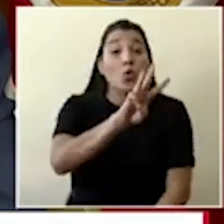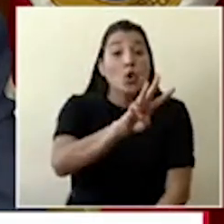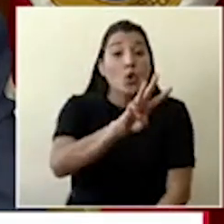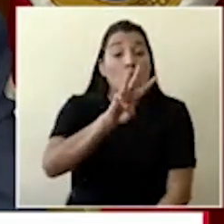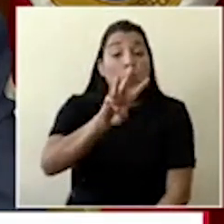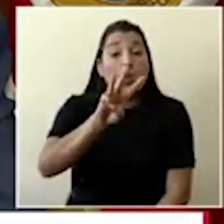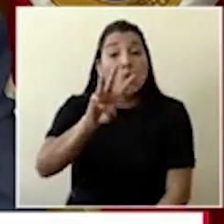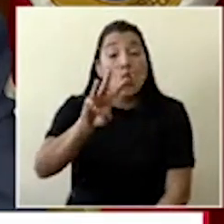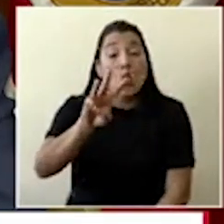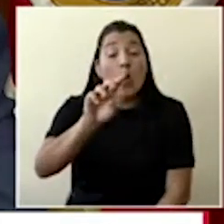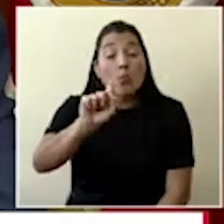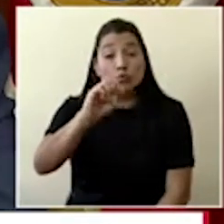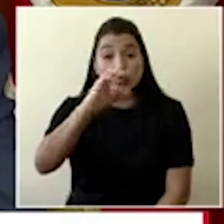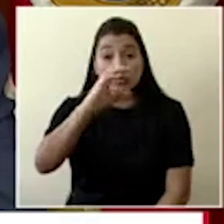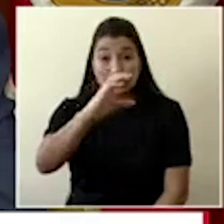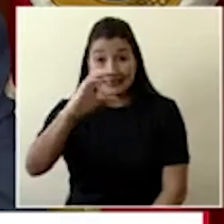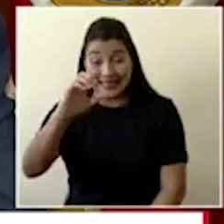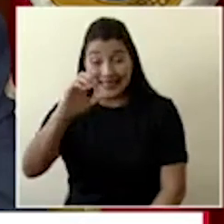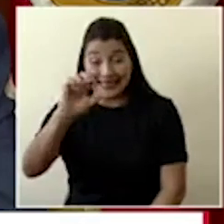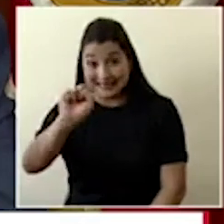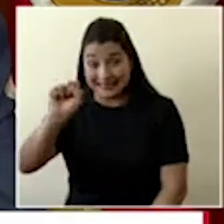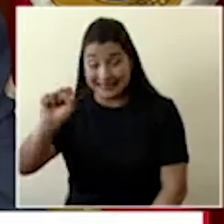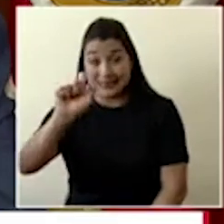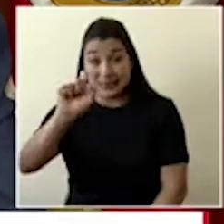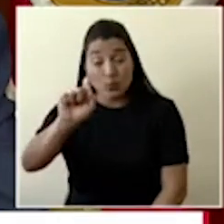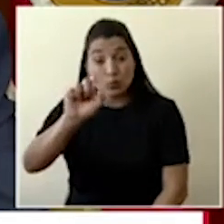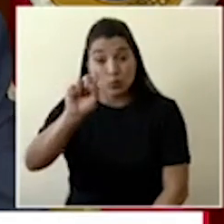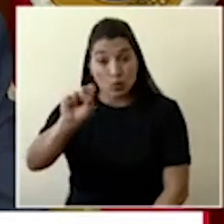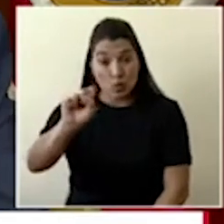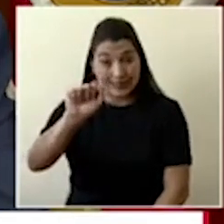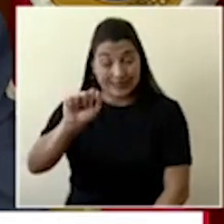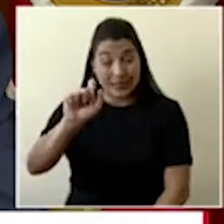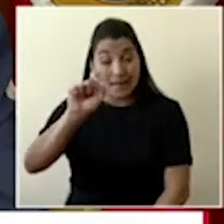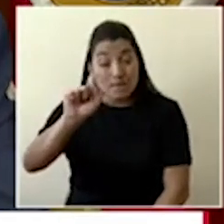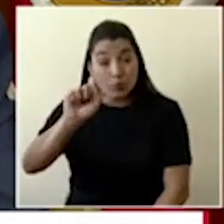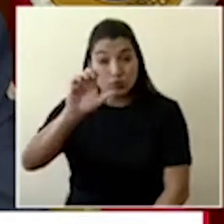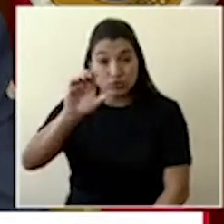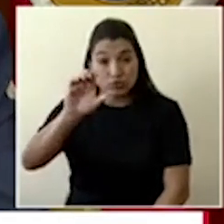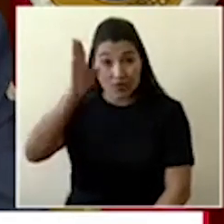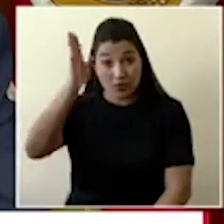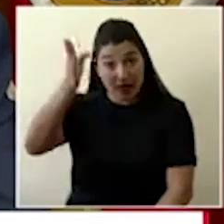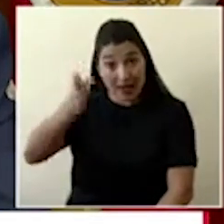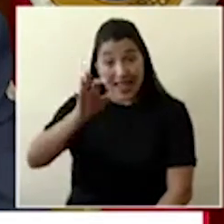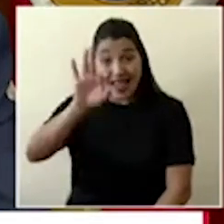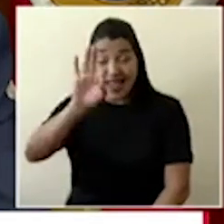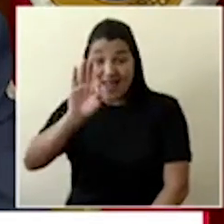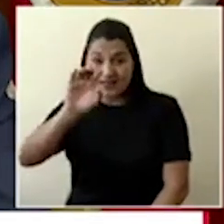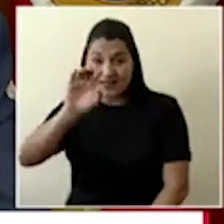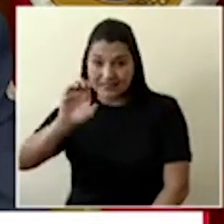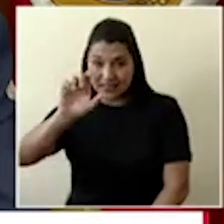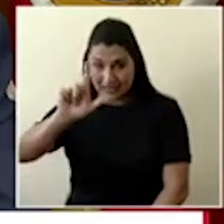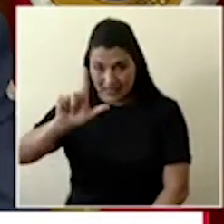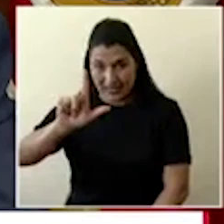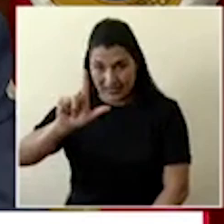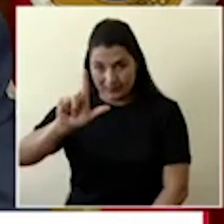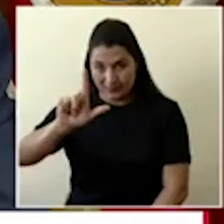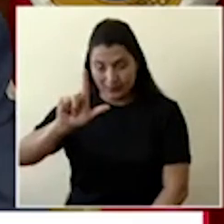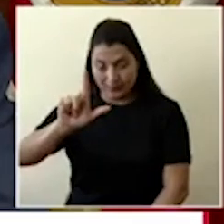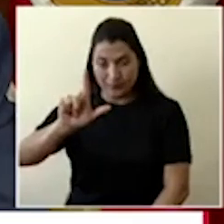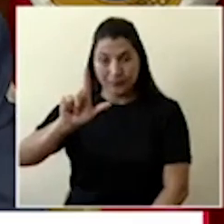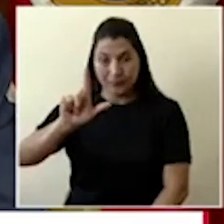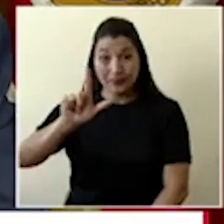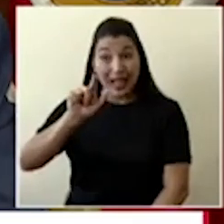.sa.cr.fcl de Fondo de